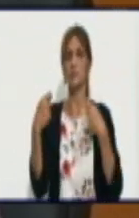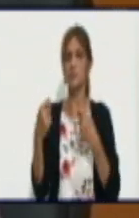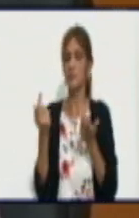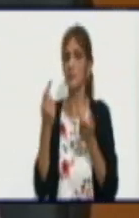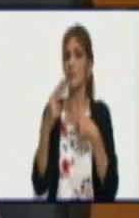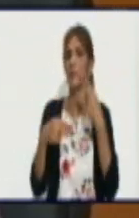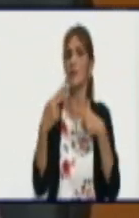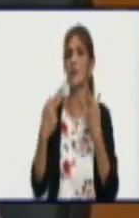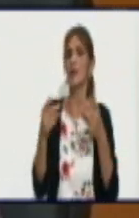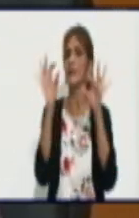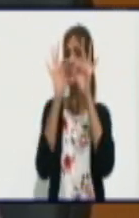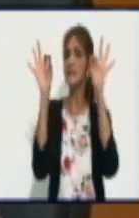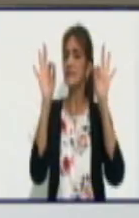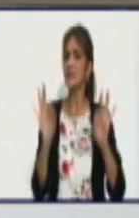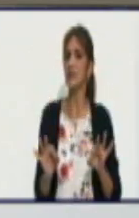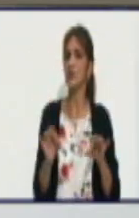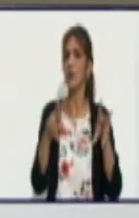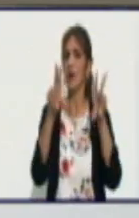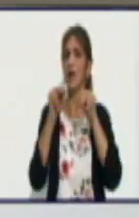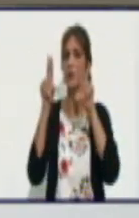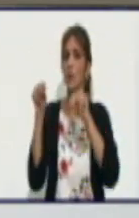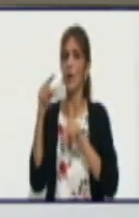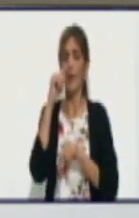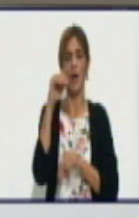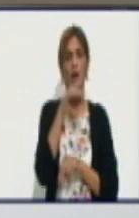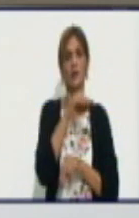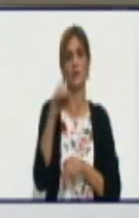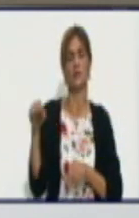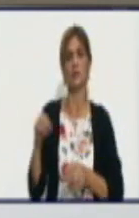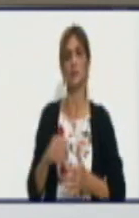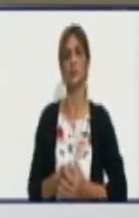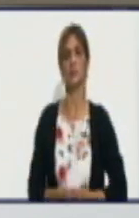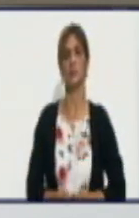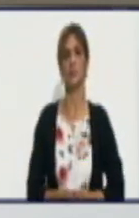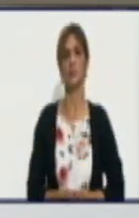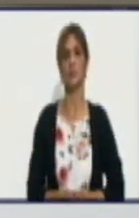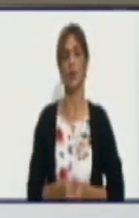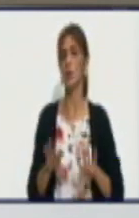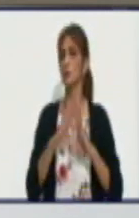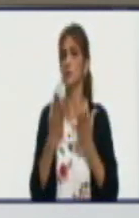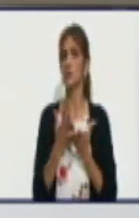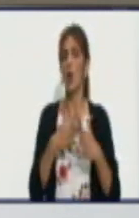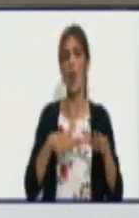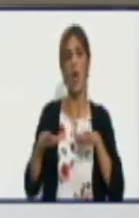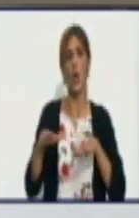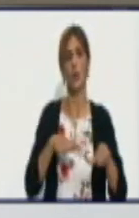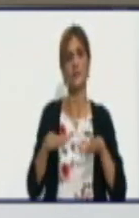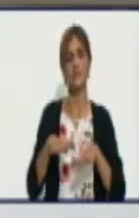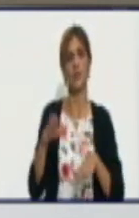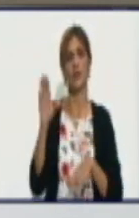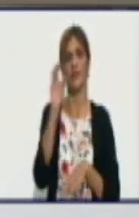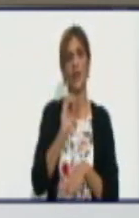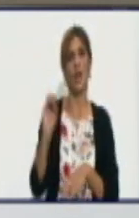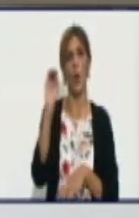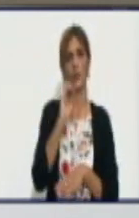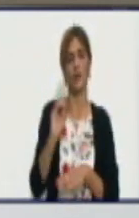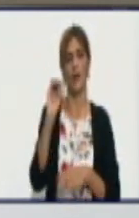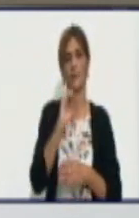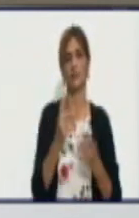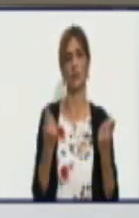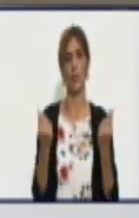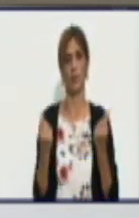nuevas necesidades del flujo de corto plazo a corto plazo o en las condiciones del ordenamiento monetario.